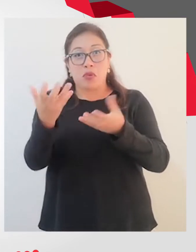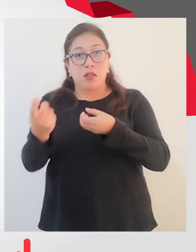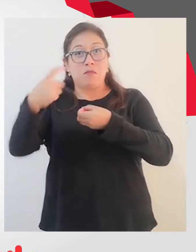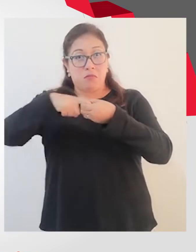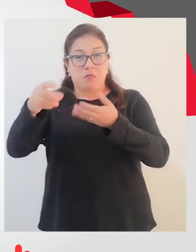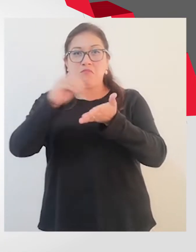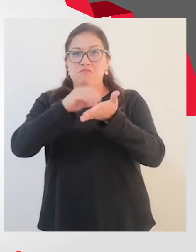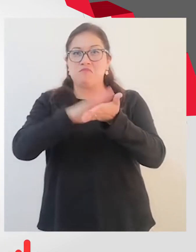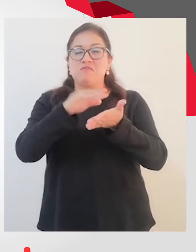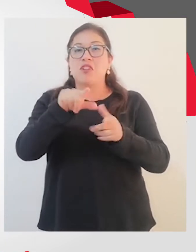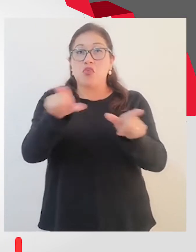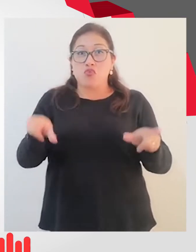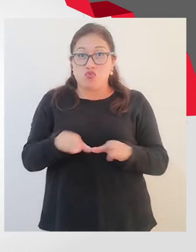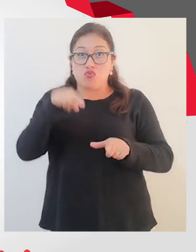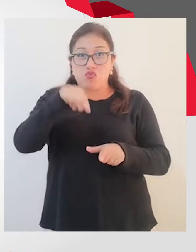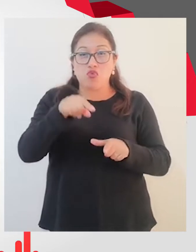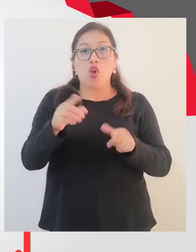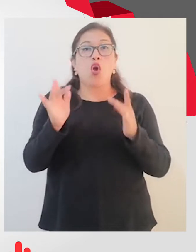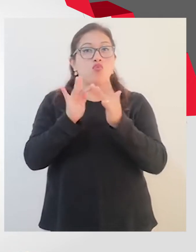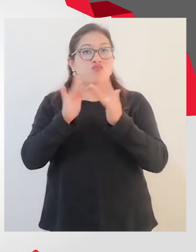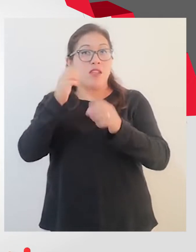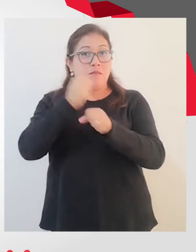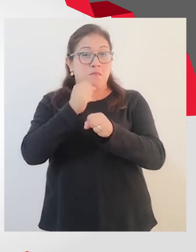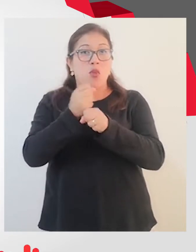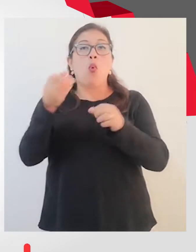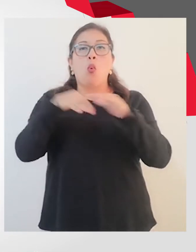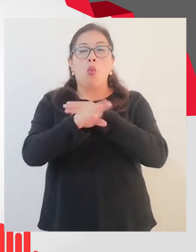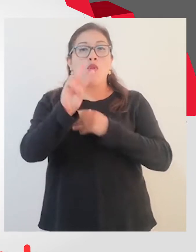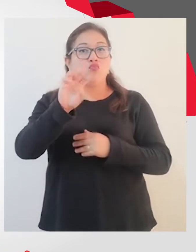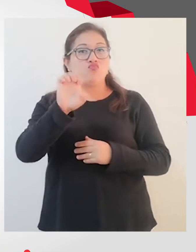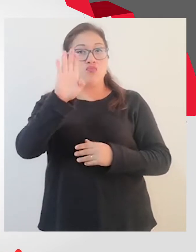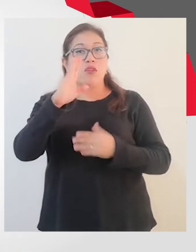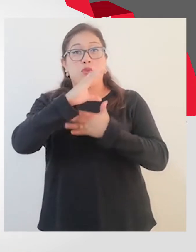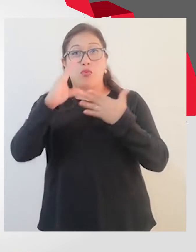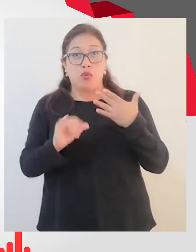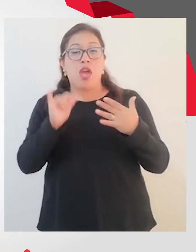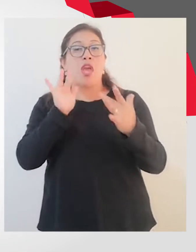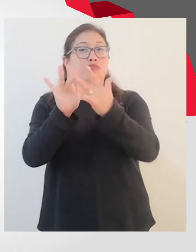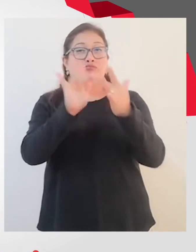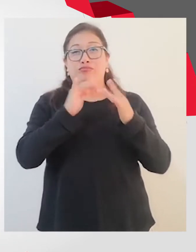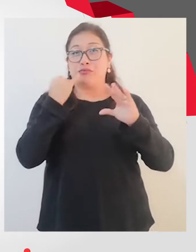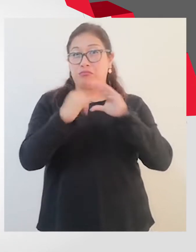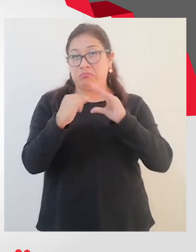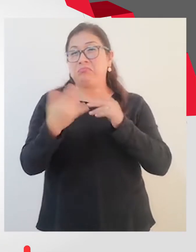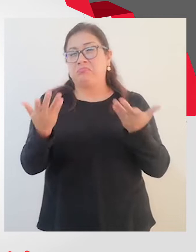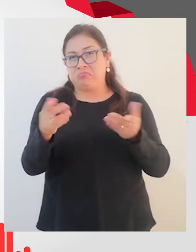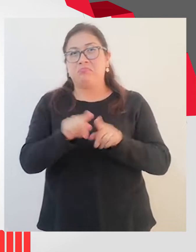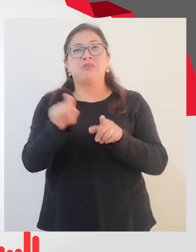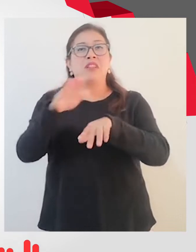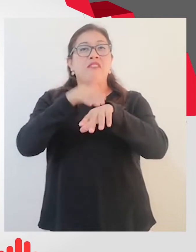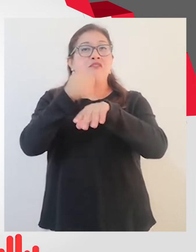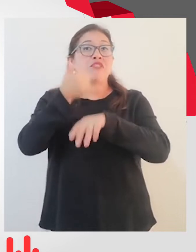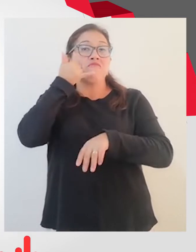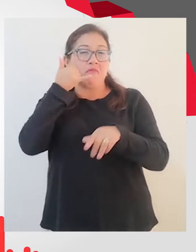de forma virtual en la plataforma de Conecta Empleo en nuestro portal web del Conadis y redes sociales, así como en la